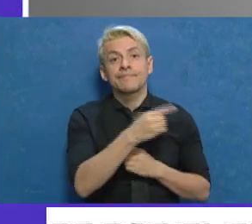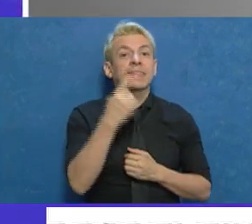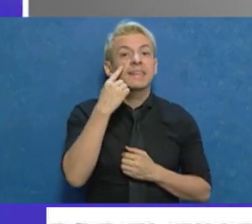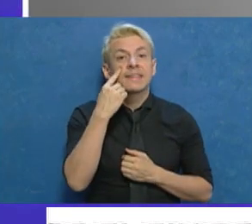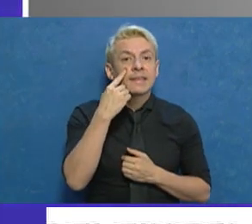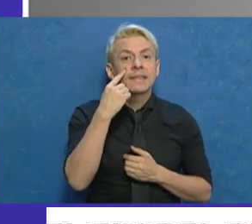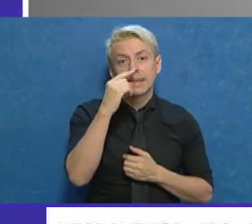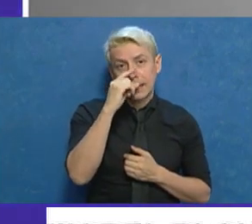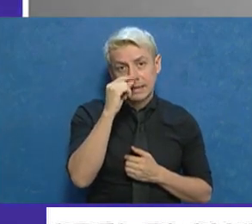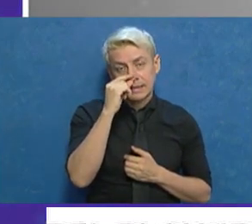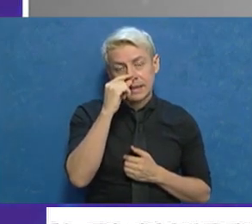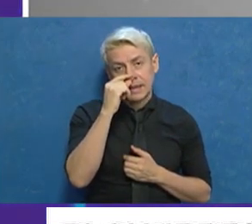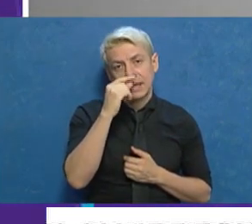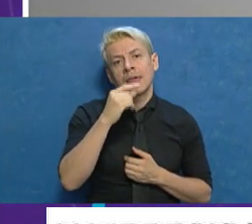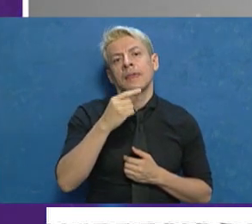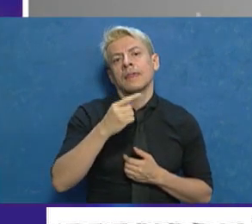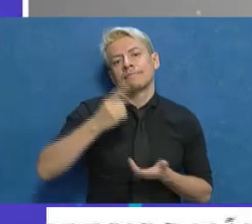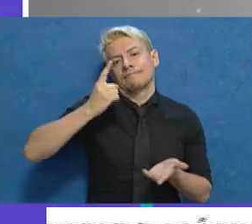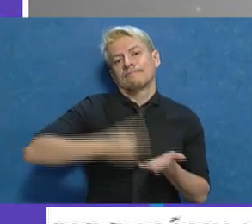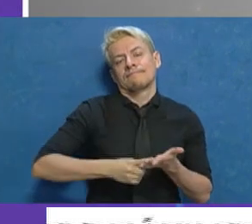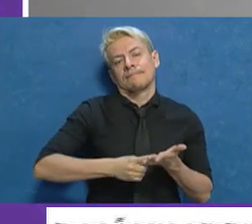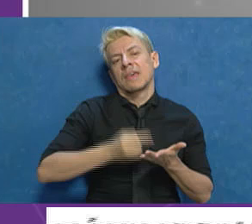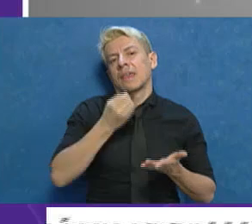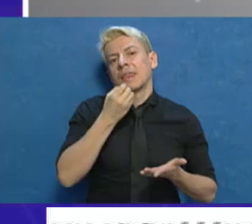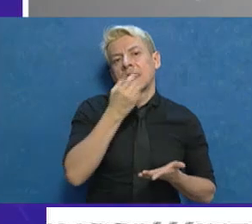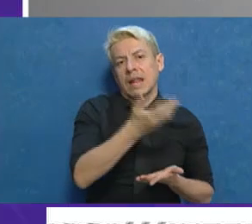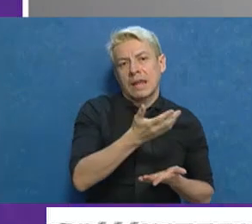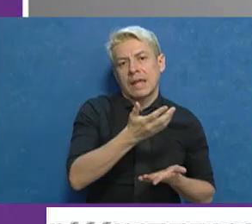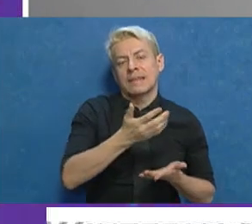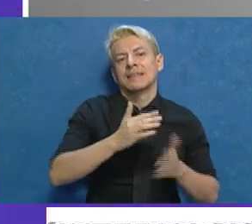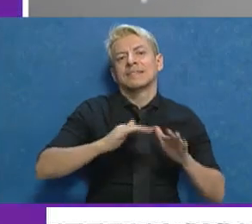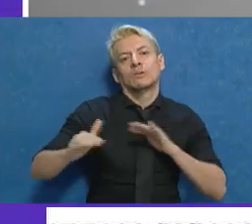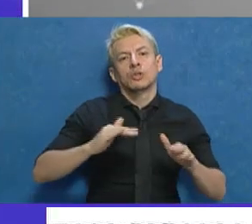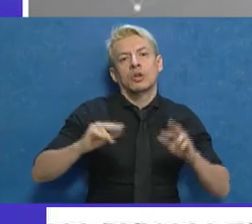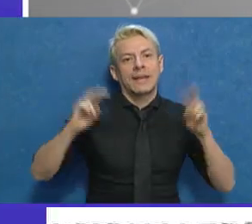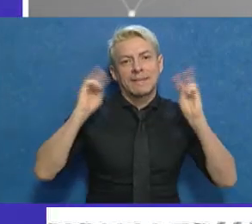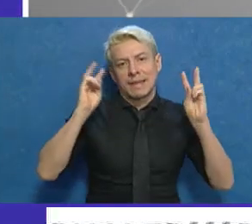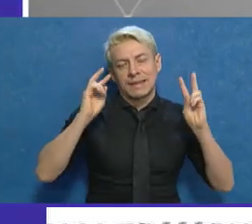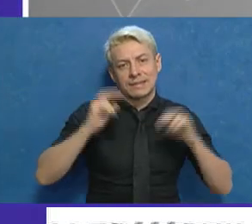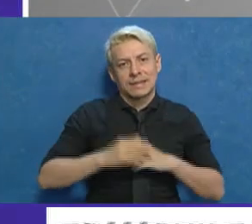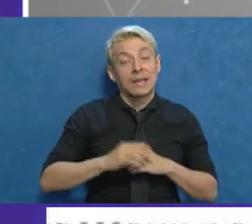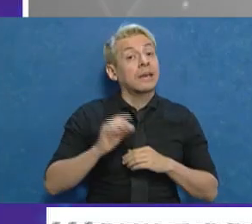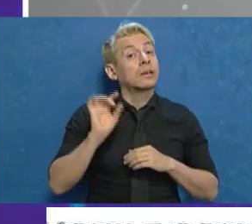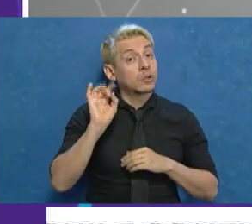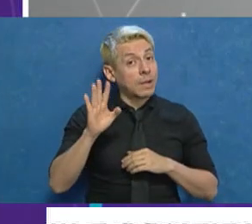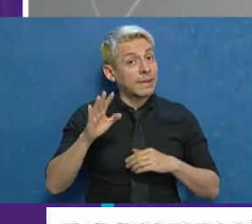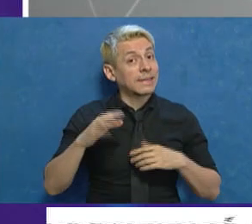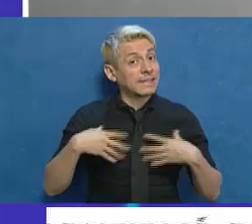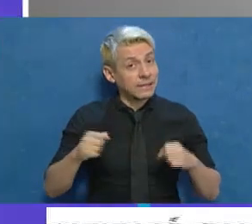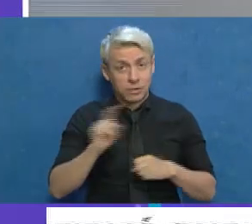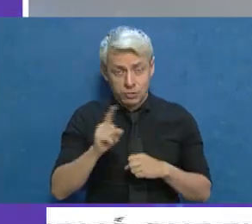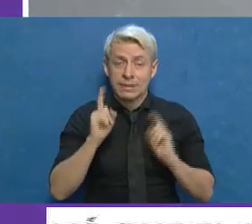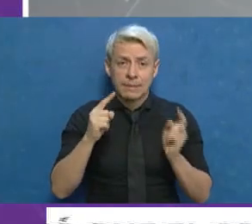tuvo en las últimas horas que declarar esta emergencia. Que no solamente es sanitaria, sino también es